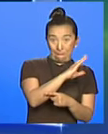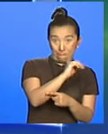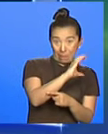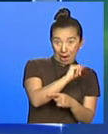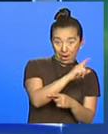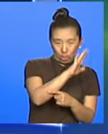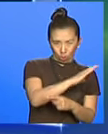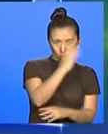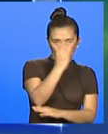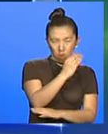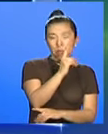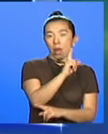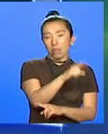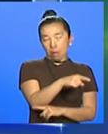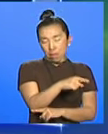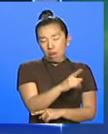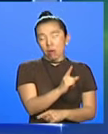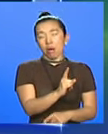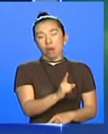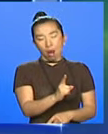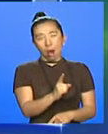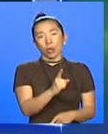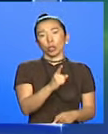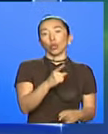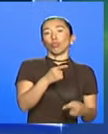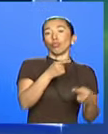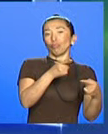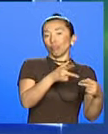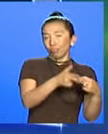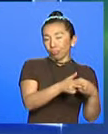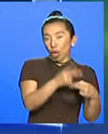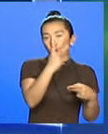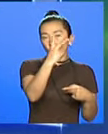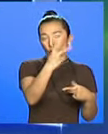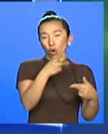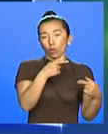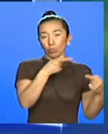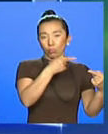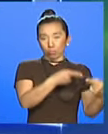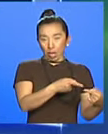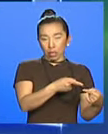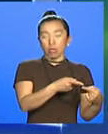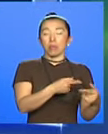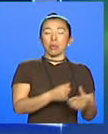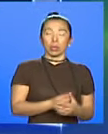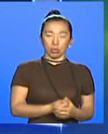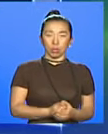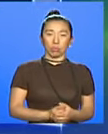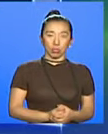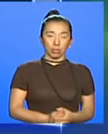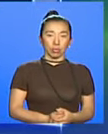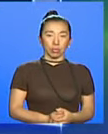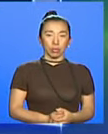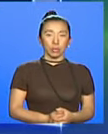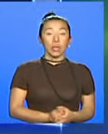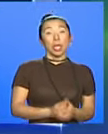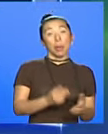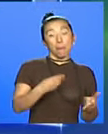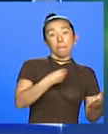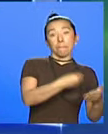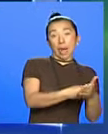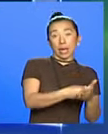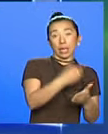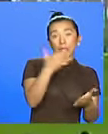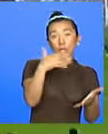Selección Nacional de Colombia, el señor Carlos Baca, una suspensión por dos partidos, incluyendo el partido de suspensión automática ya impuesto, y una multa de